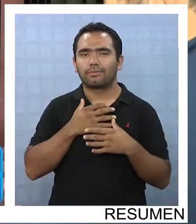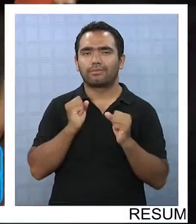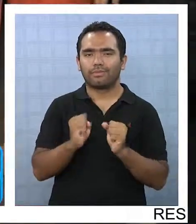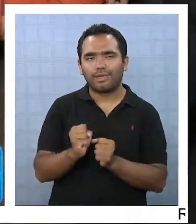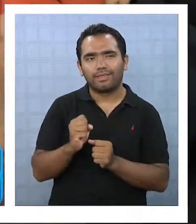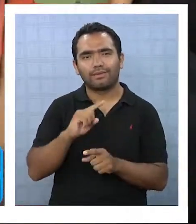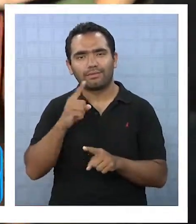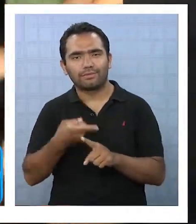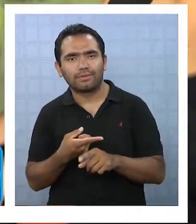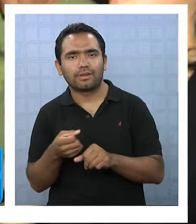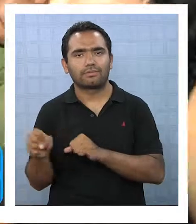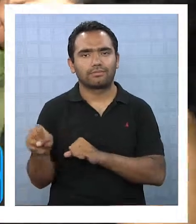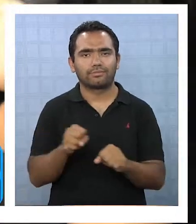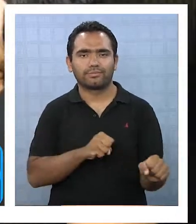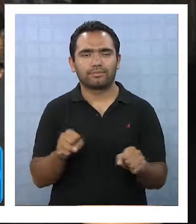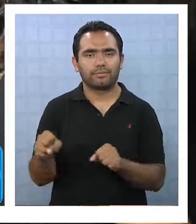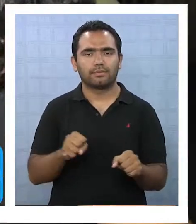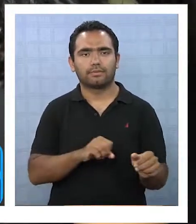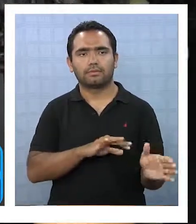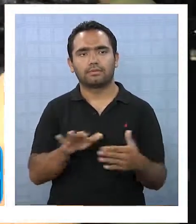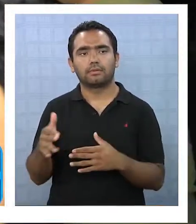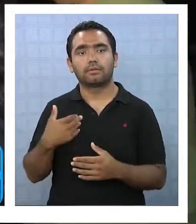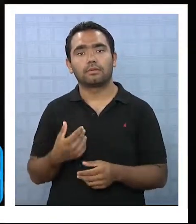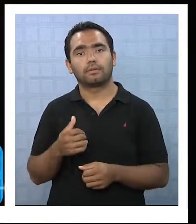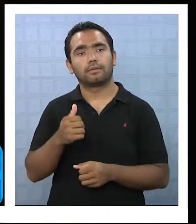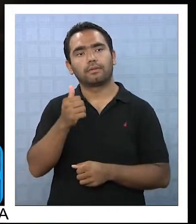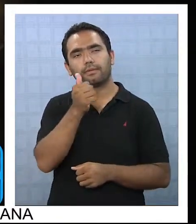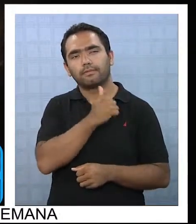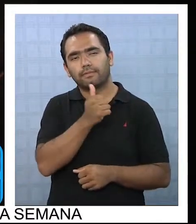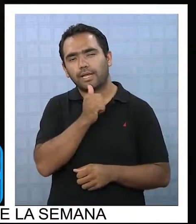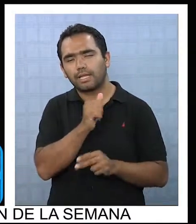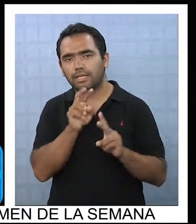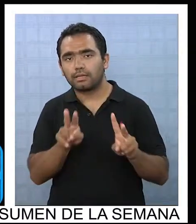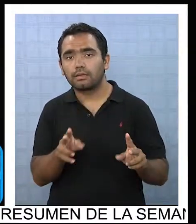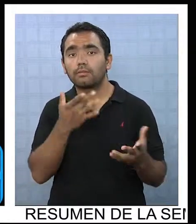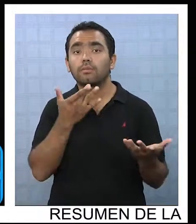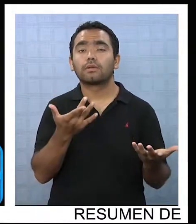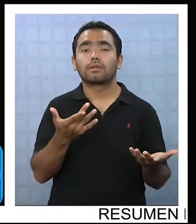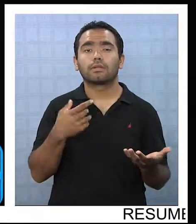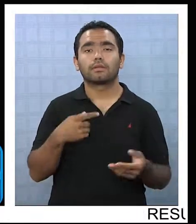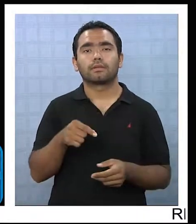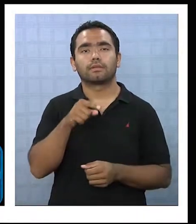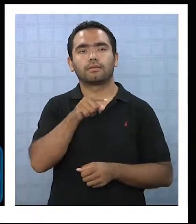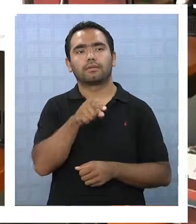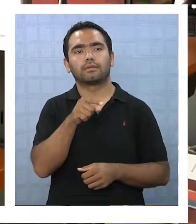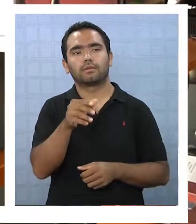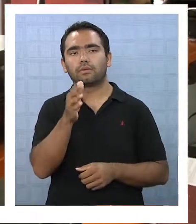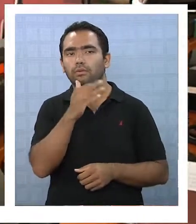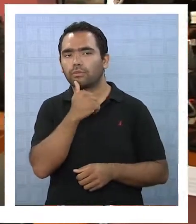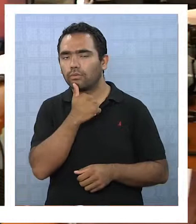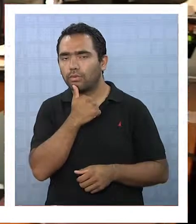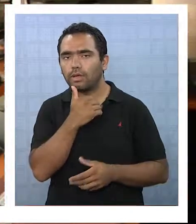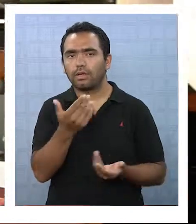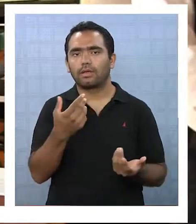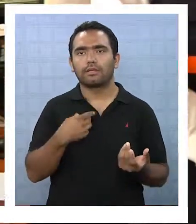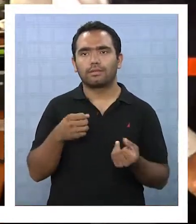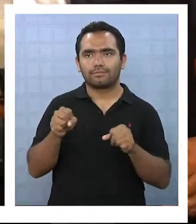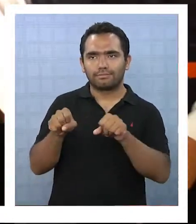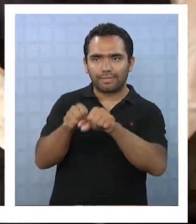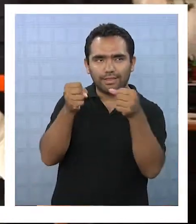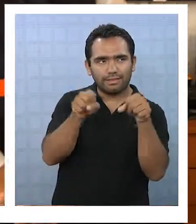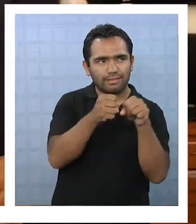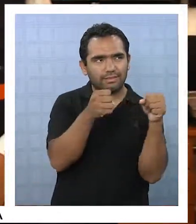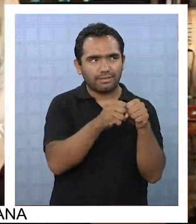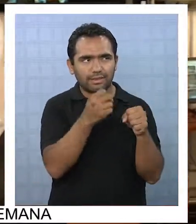similares a los del 2014. La falta de tranquilidad se debe ante todo porque no se han superado todos los daños que dejó el